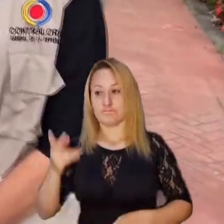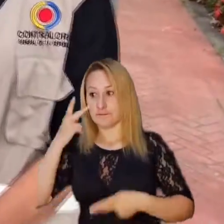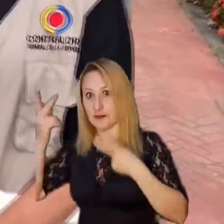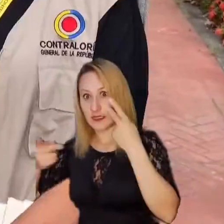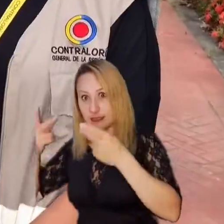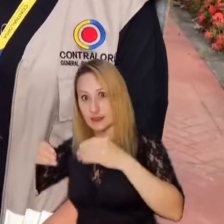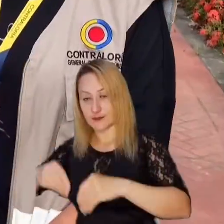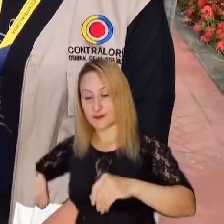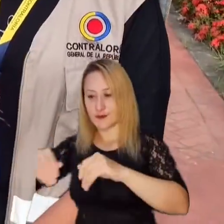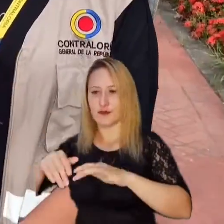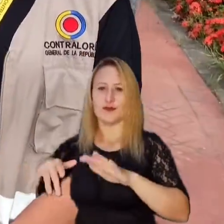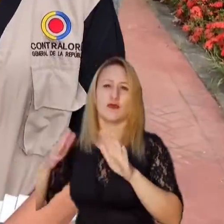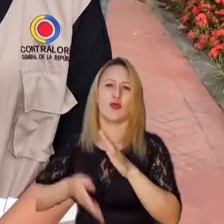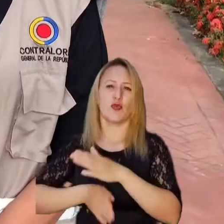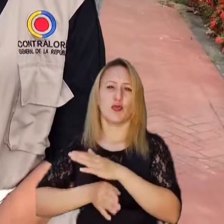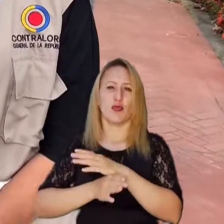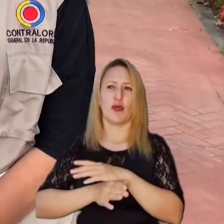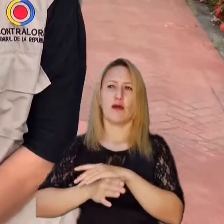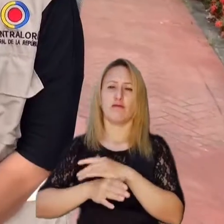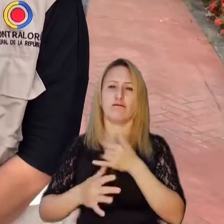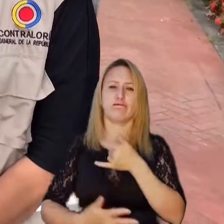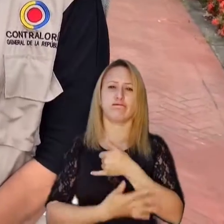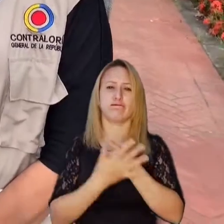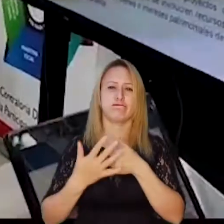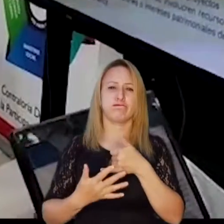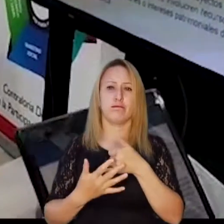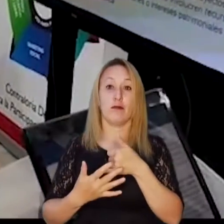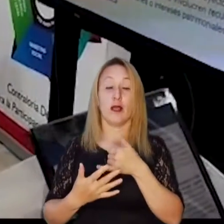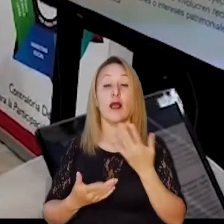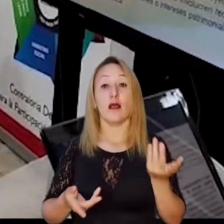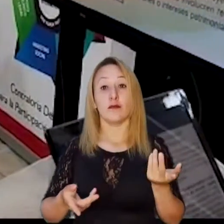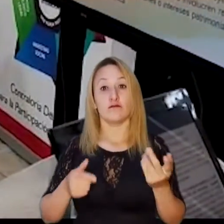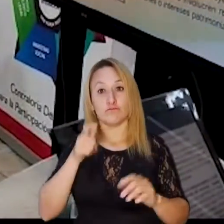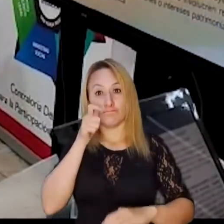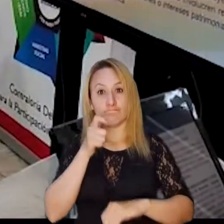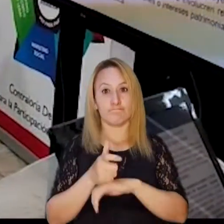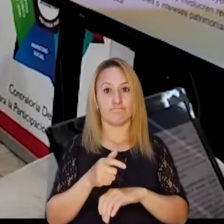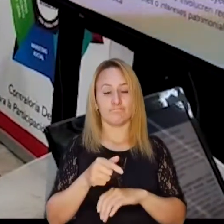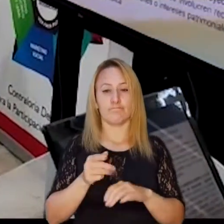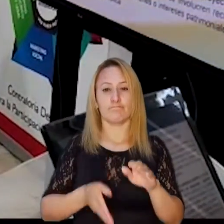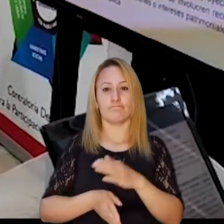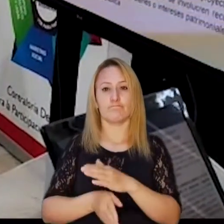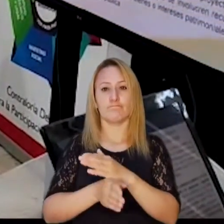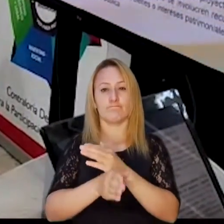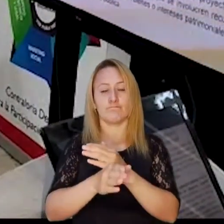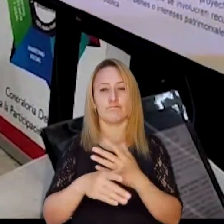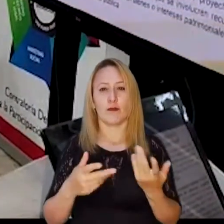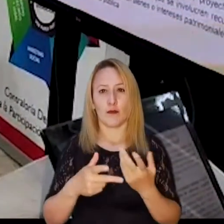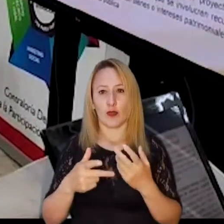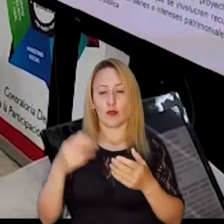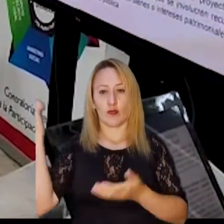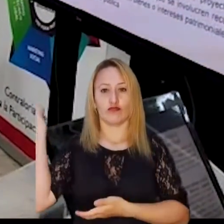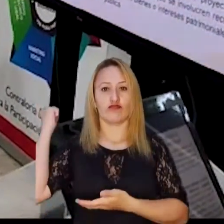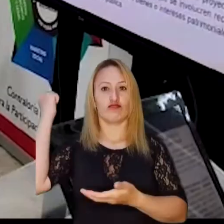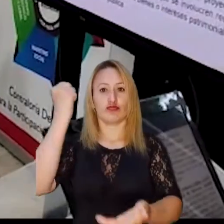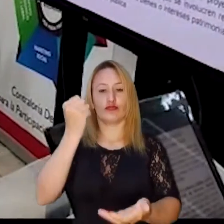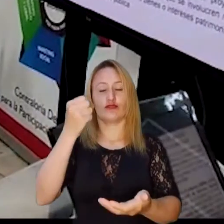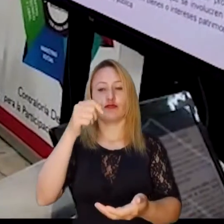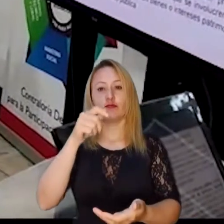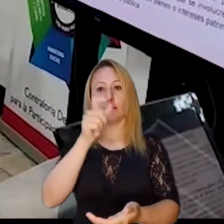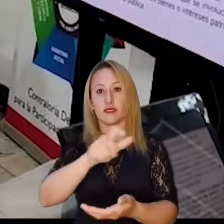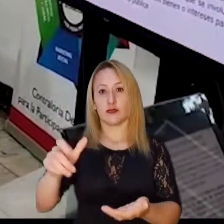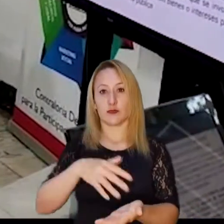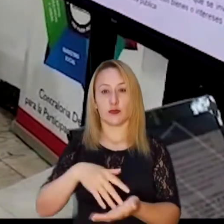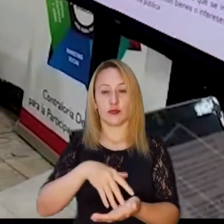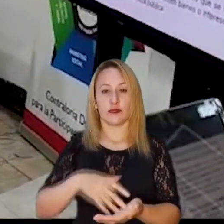con estos problemas, tanto físicos como mentales. Las visitas territoriales continuarán por todo el país, con el objetivo